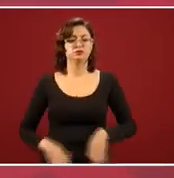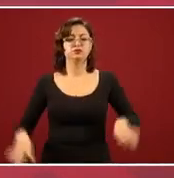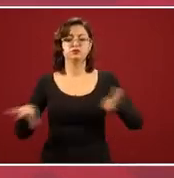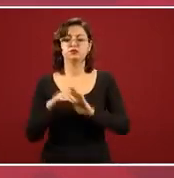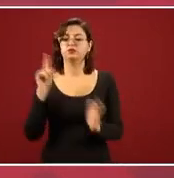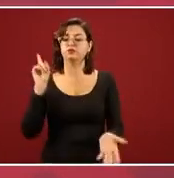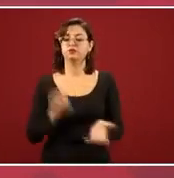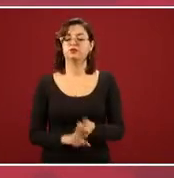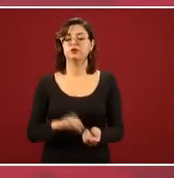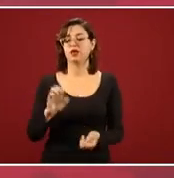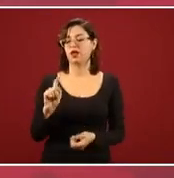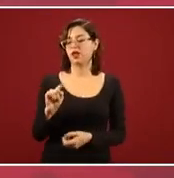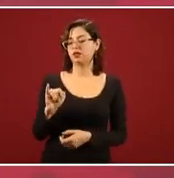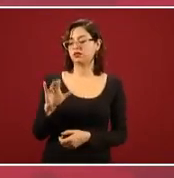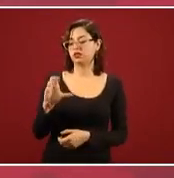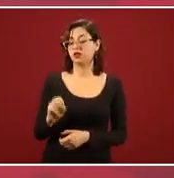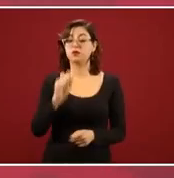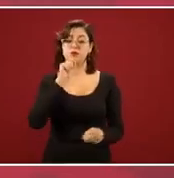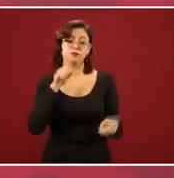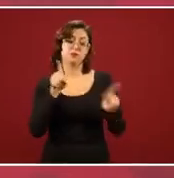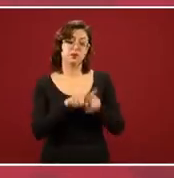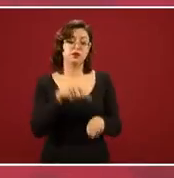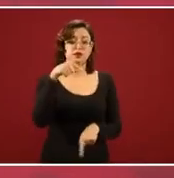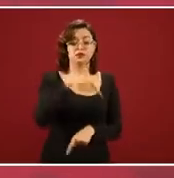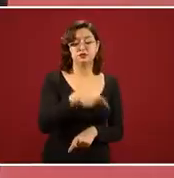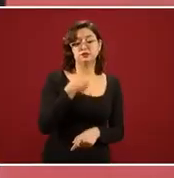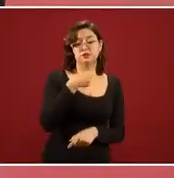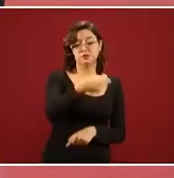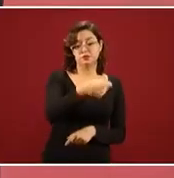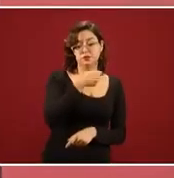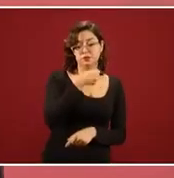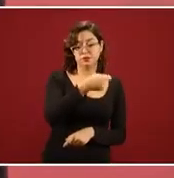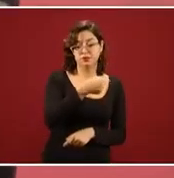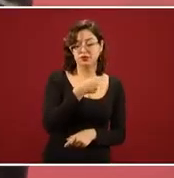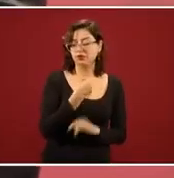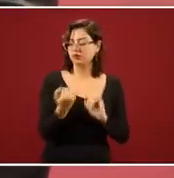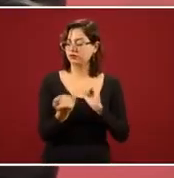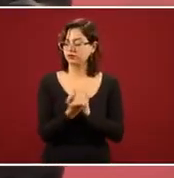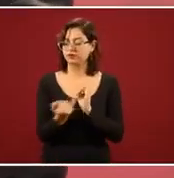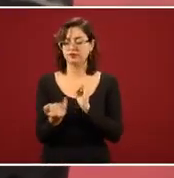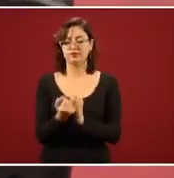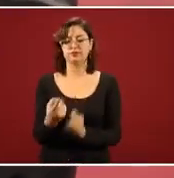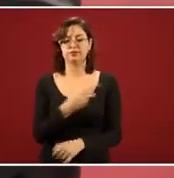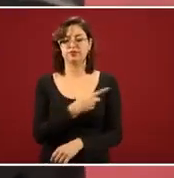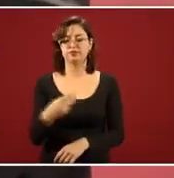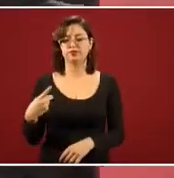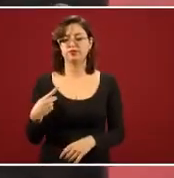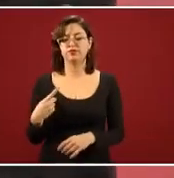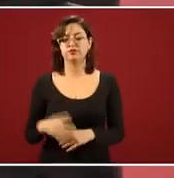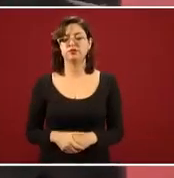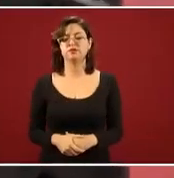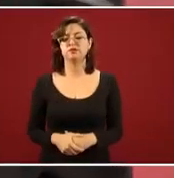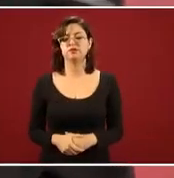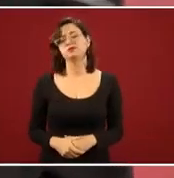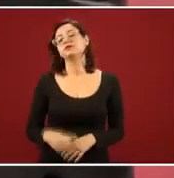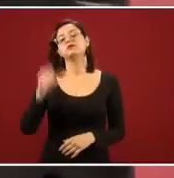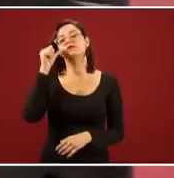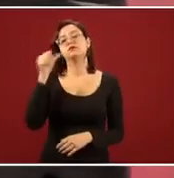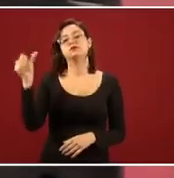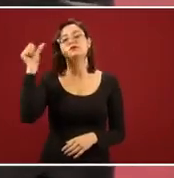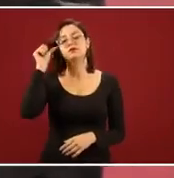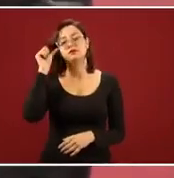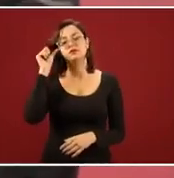y lo mismo el periodismo. Ayer hablábamos de un articulista de El Universal